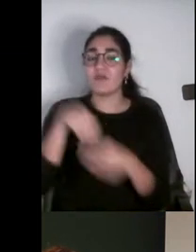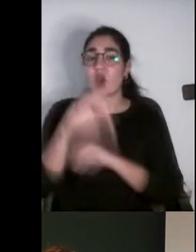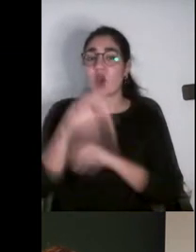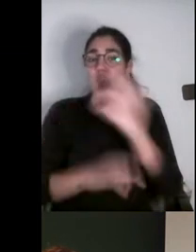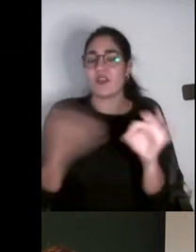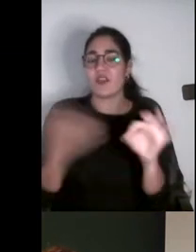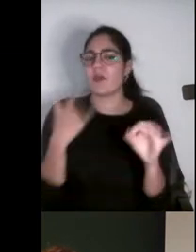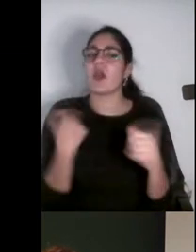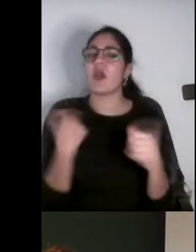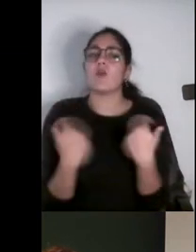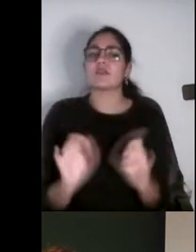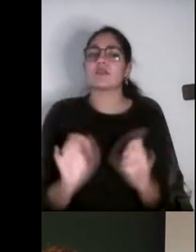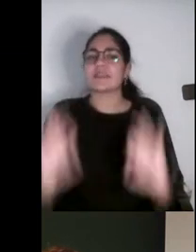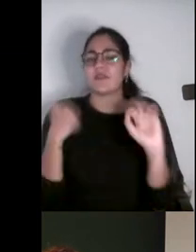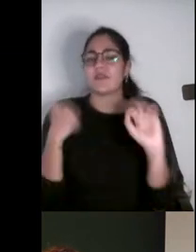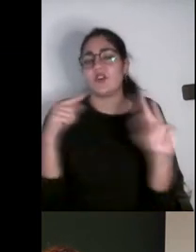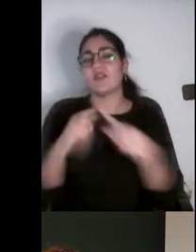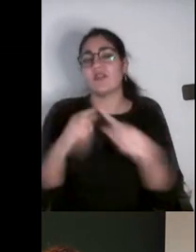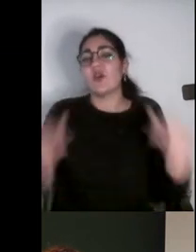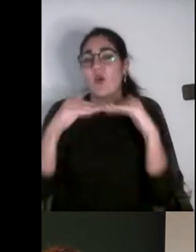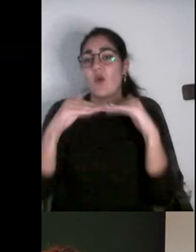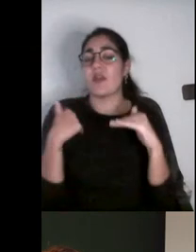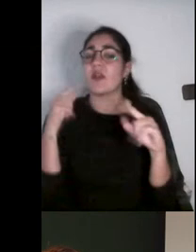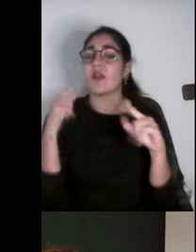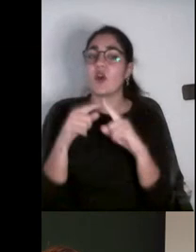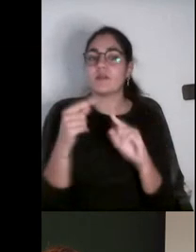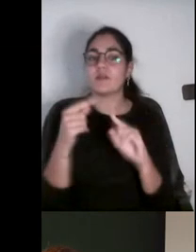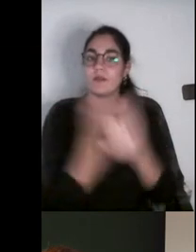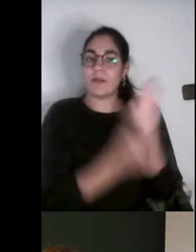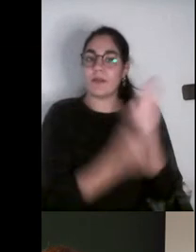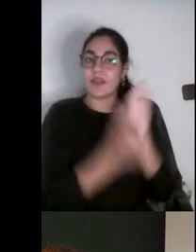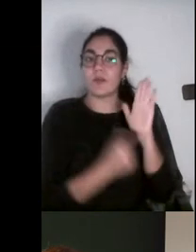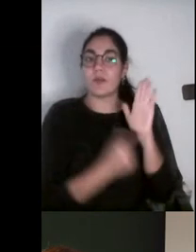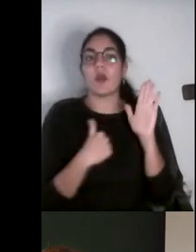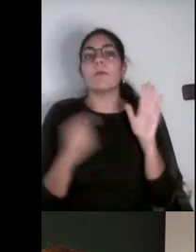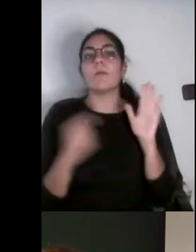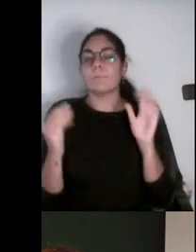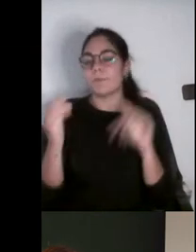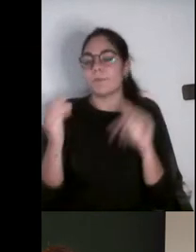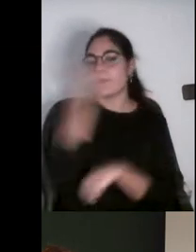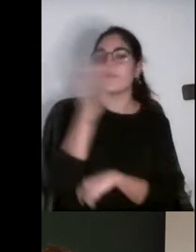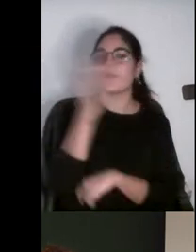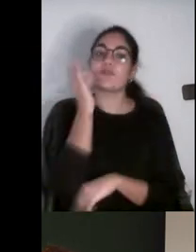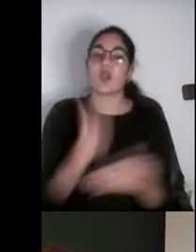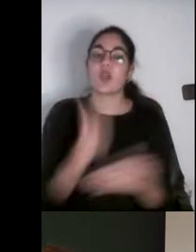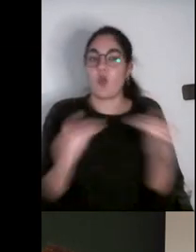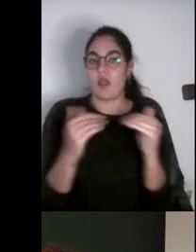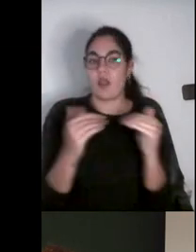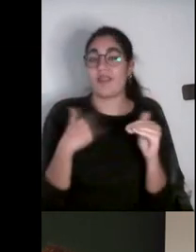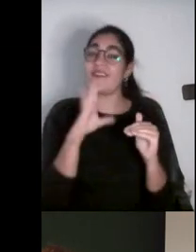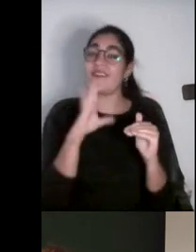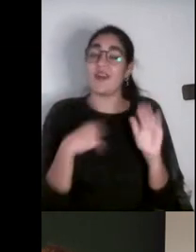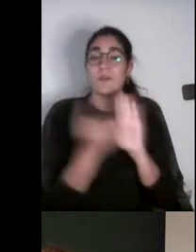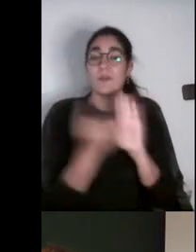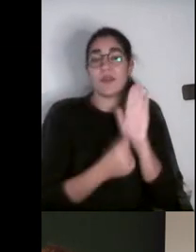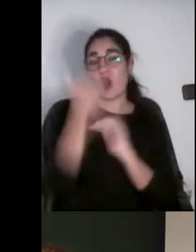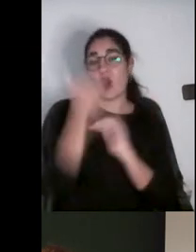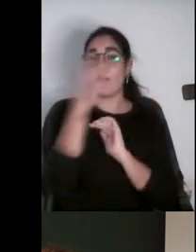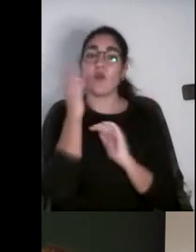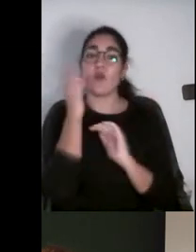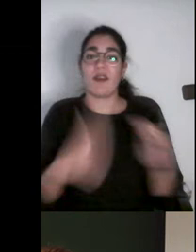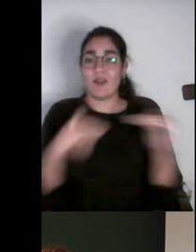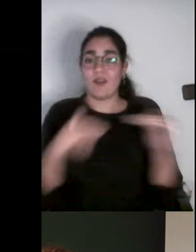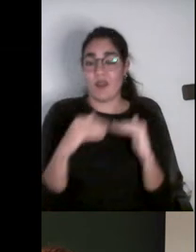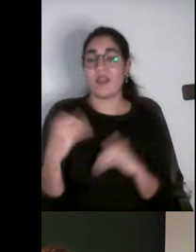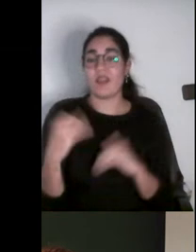para el desarrollo de las funciones relacionadas con el principio de igualdad entre mujeres y hombres. Este principio de igualdad viene reflejado sobre